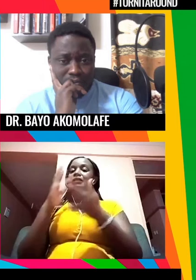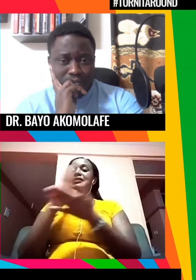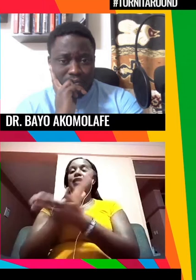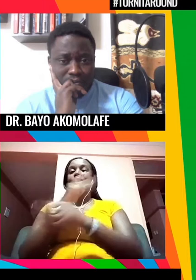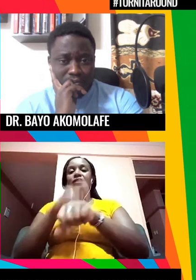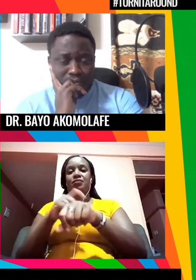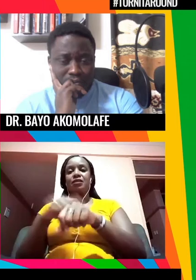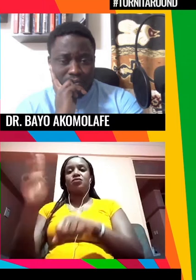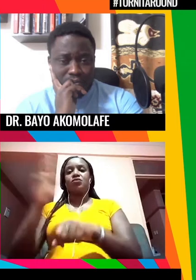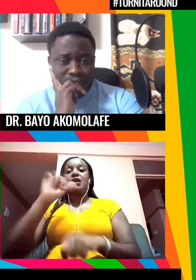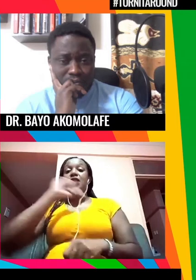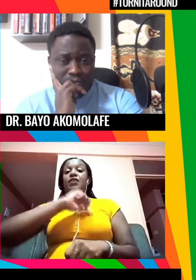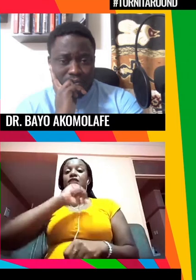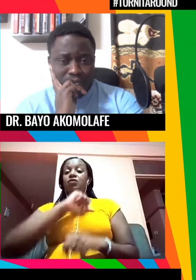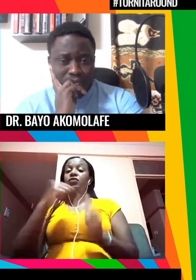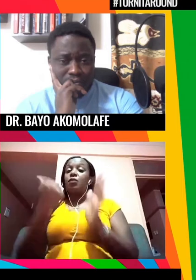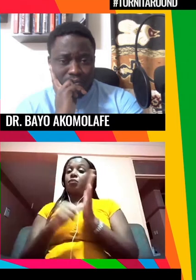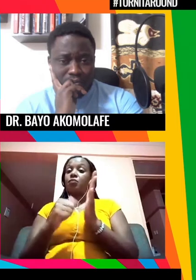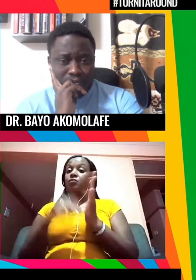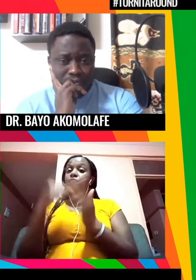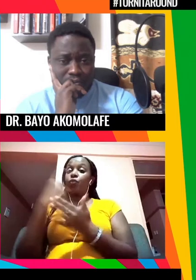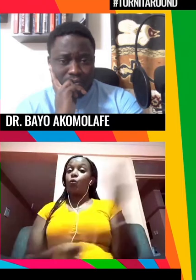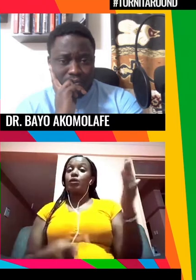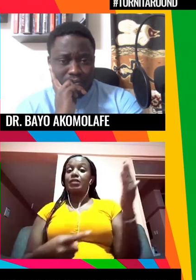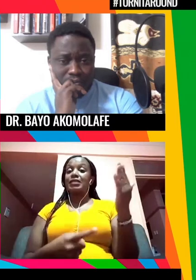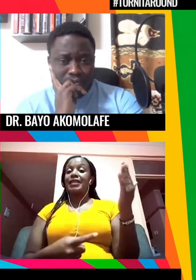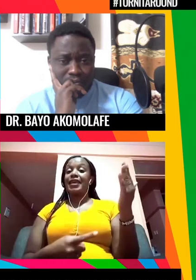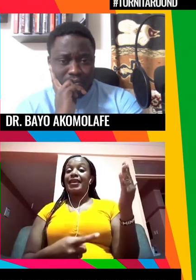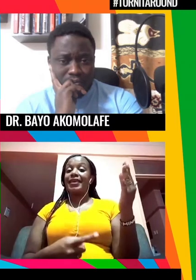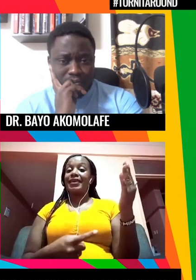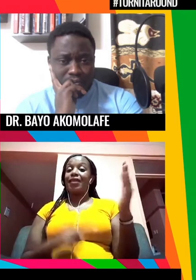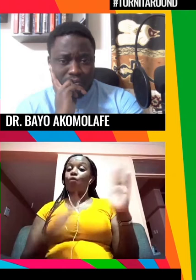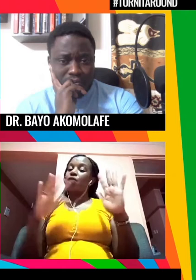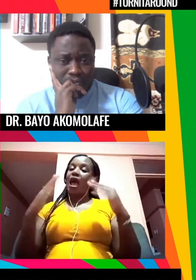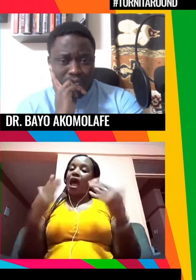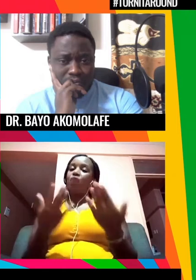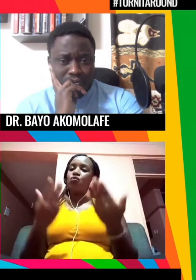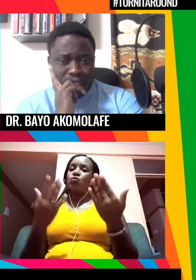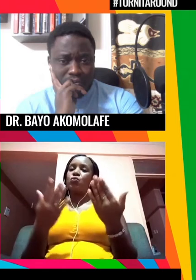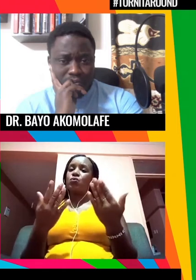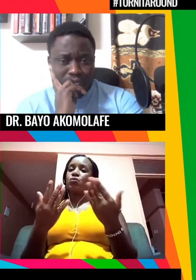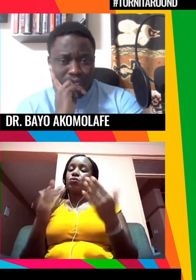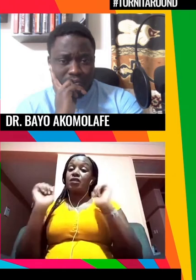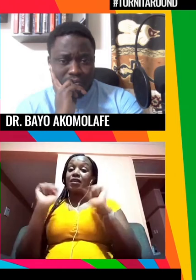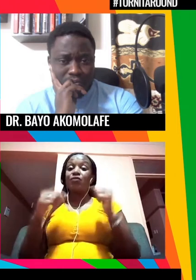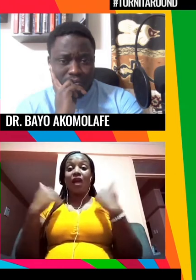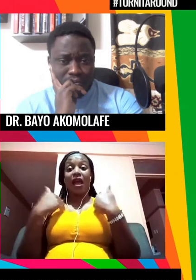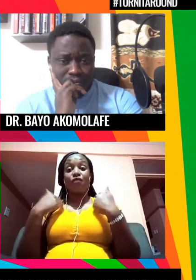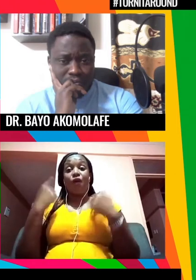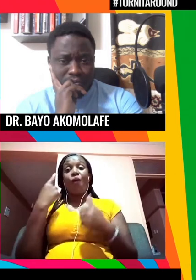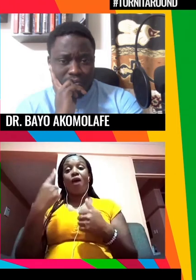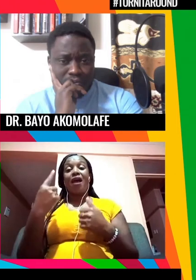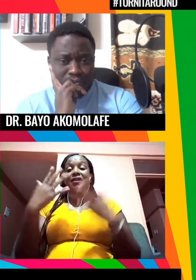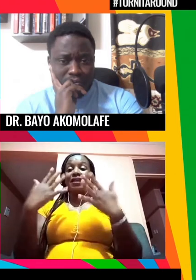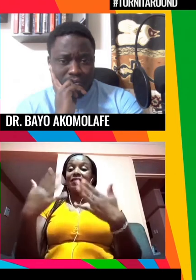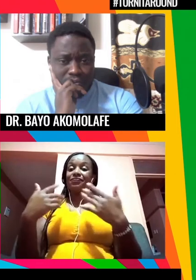por el bien común pero a veces también aprovechando la crisis para silenciar a los disidentes ¿cuál